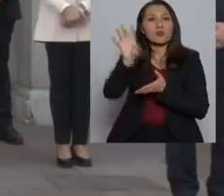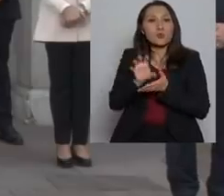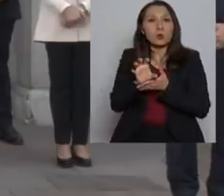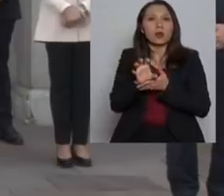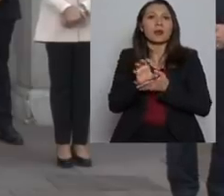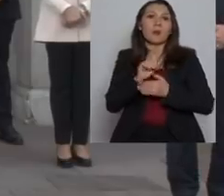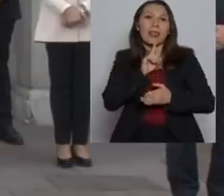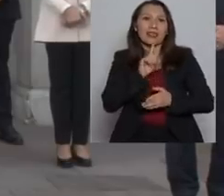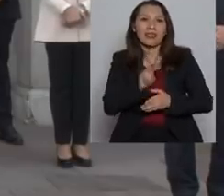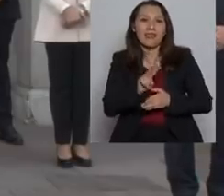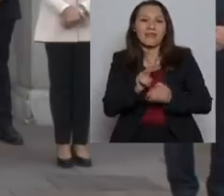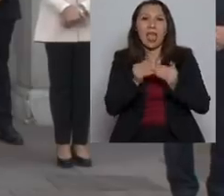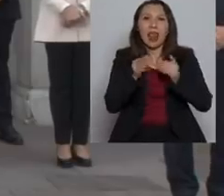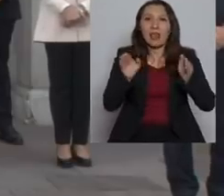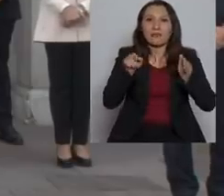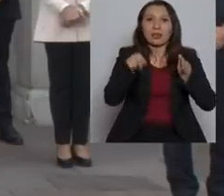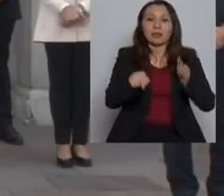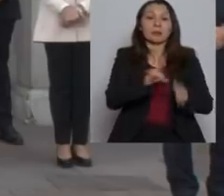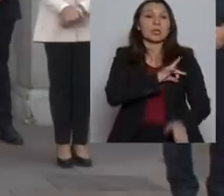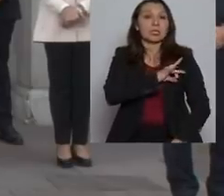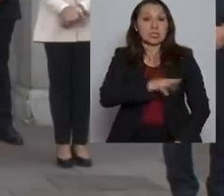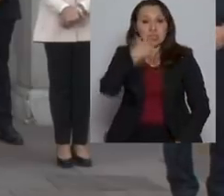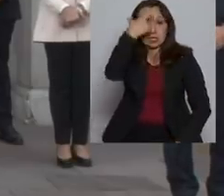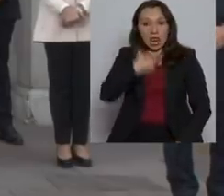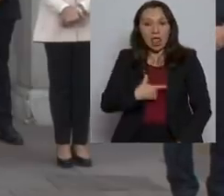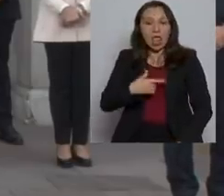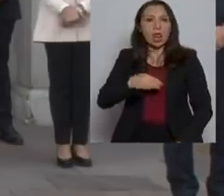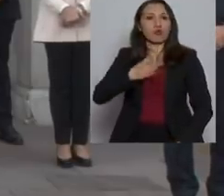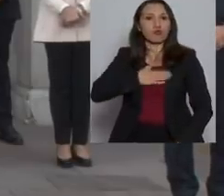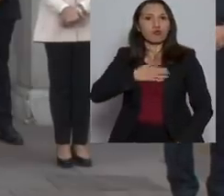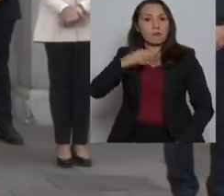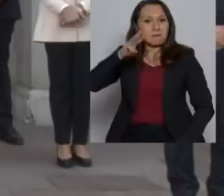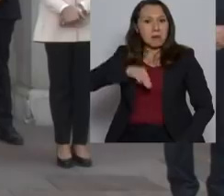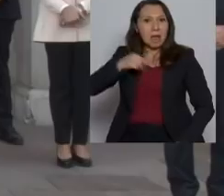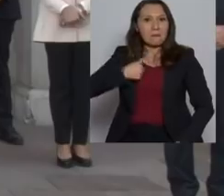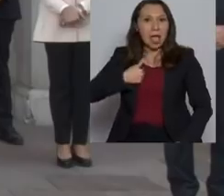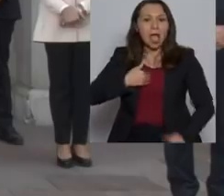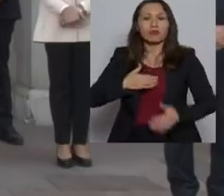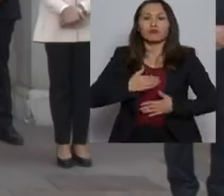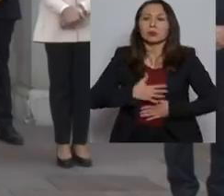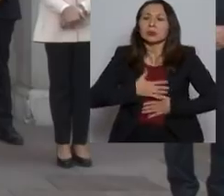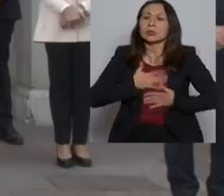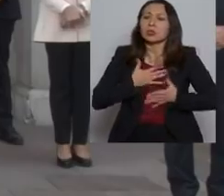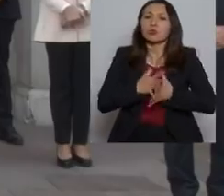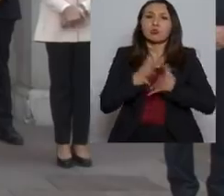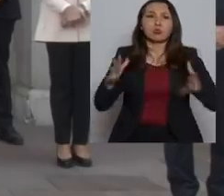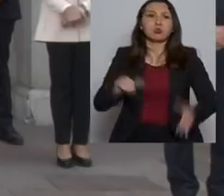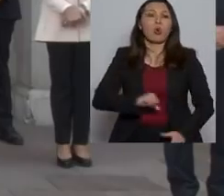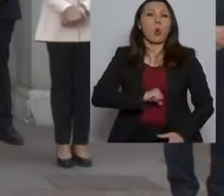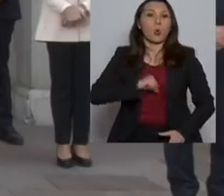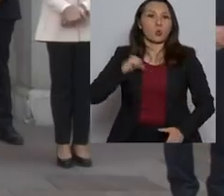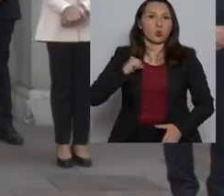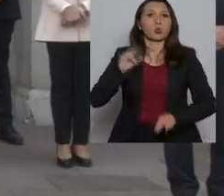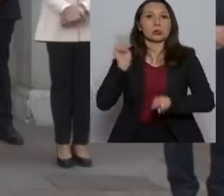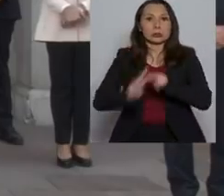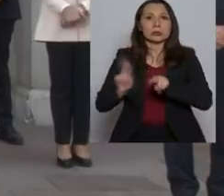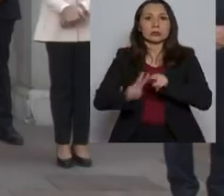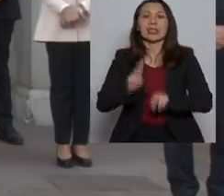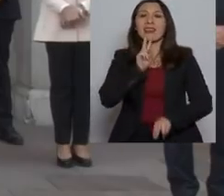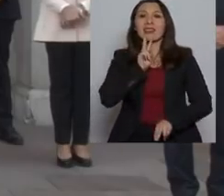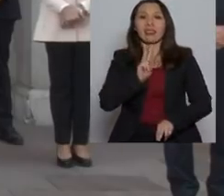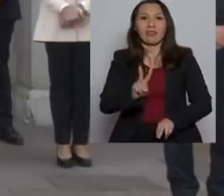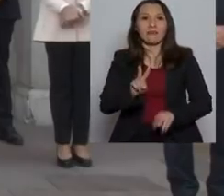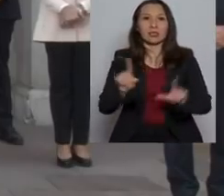Como chilena, como madre, yo me siento muy orgullosa de lo que se ha hecho en la